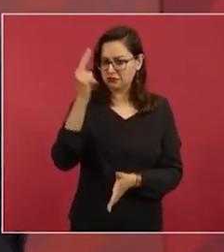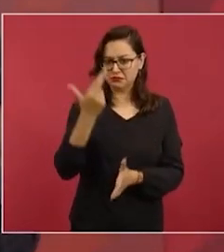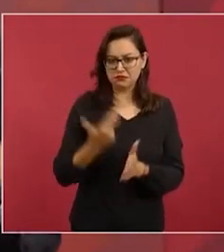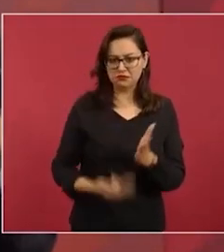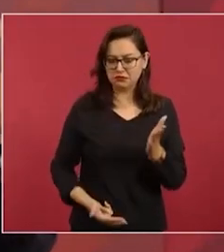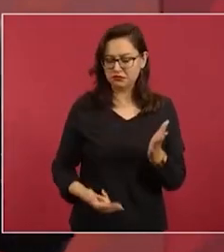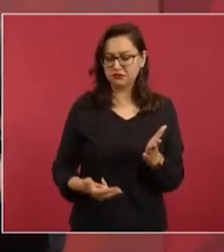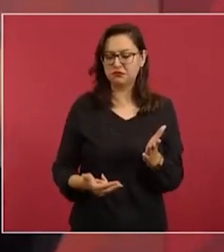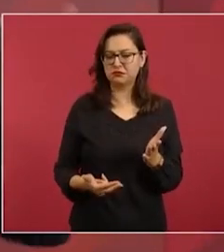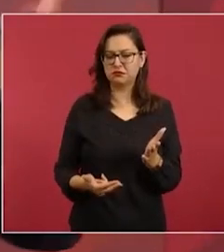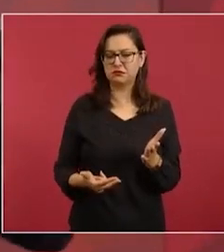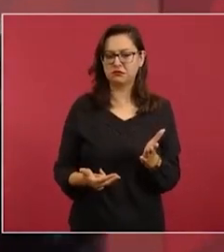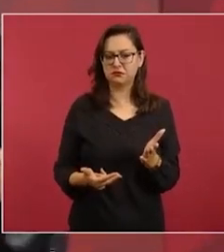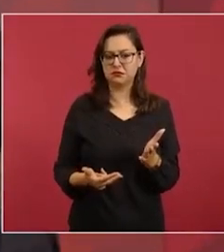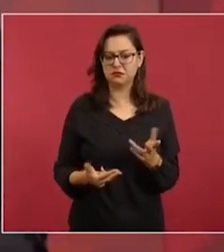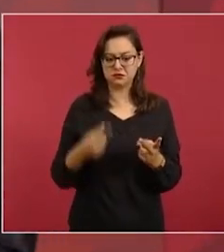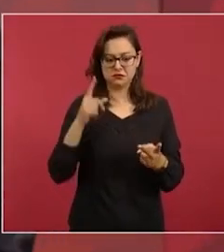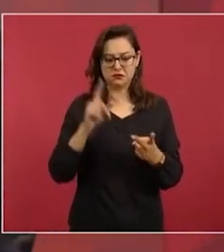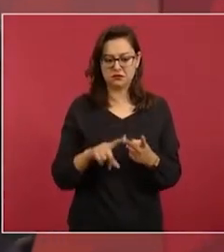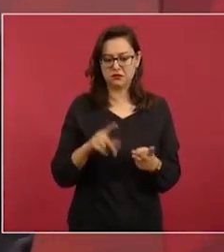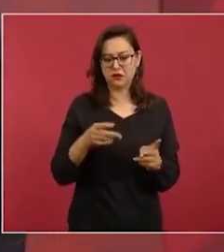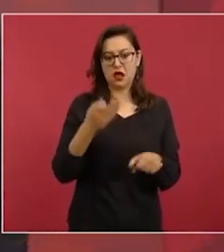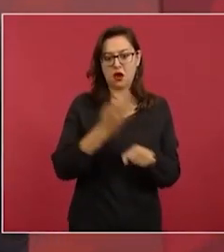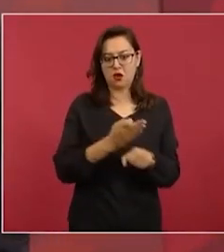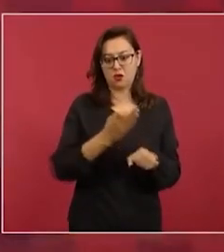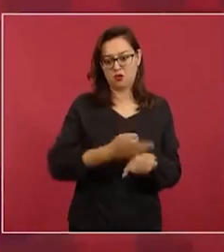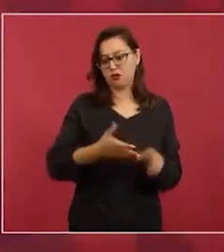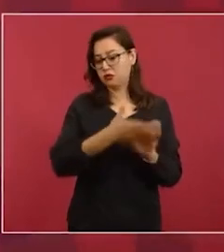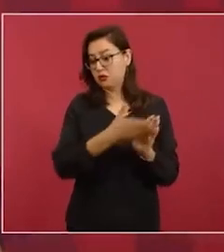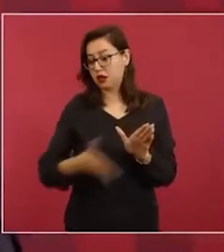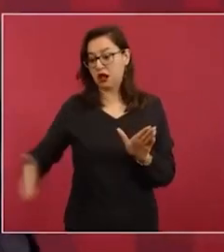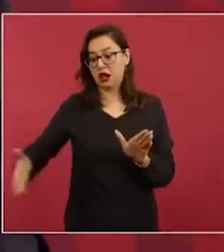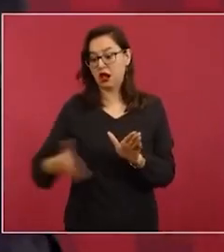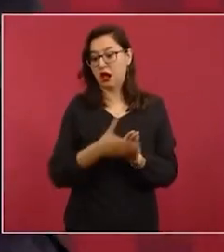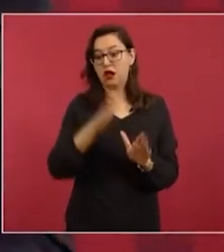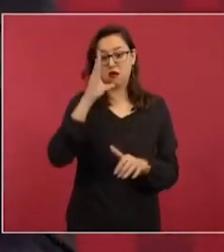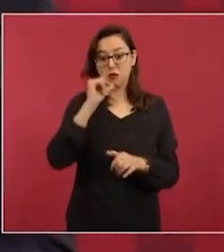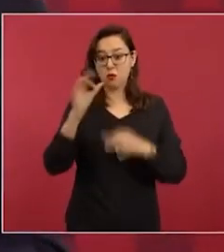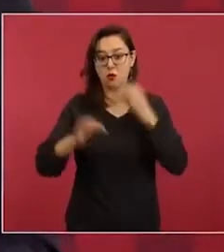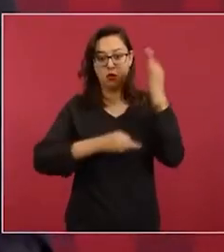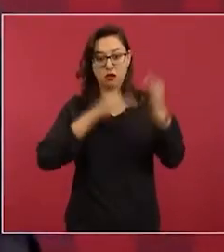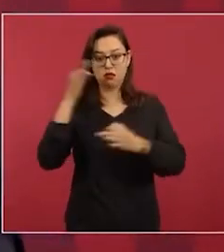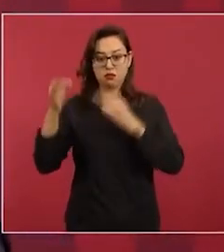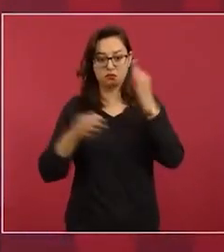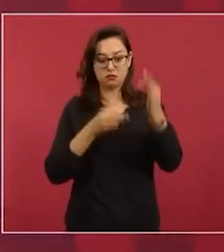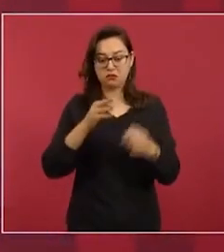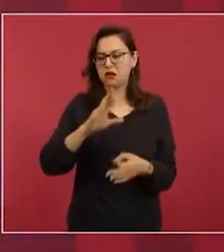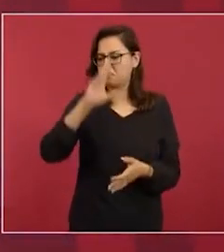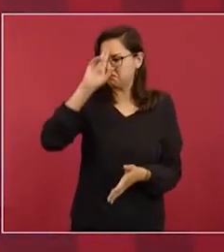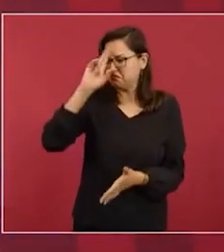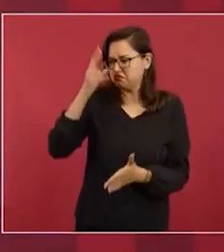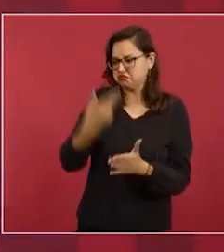no solo violatorio de la veda, sino es violatorio de la Constitución,